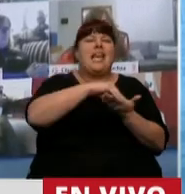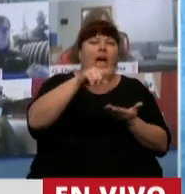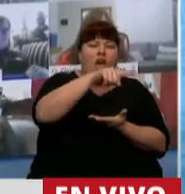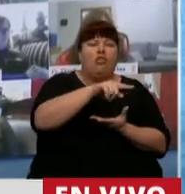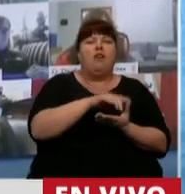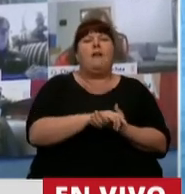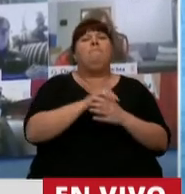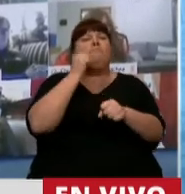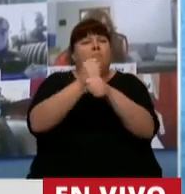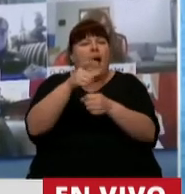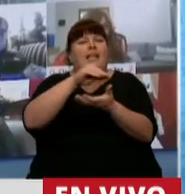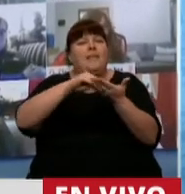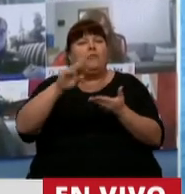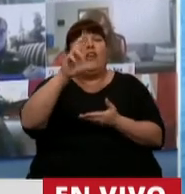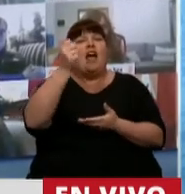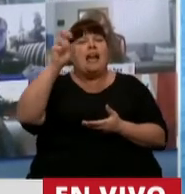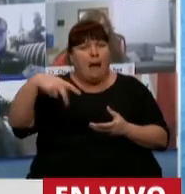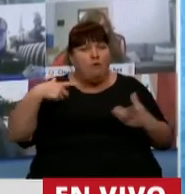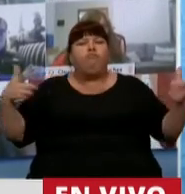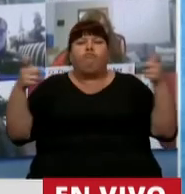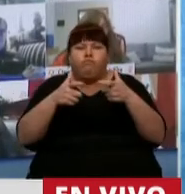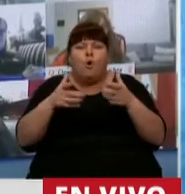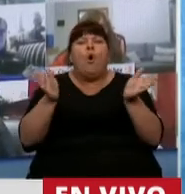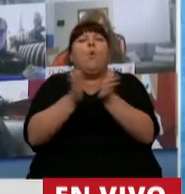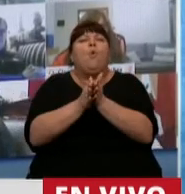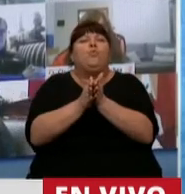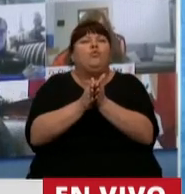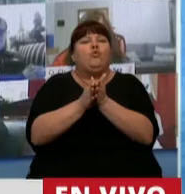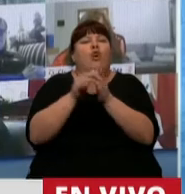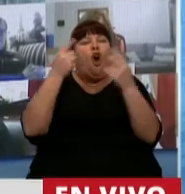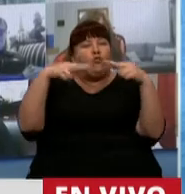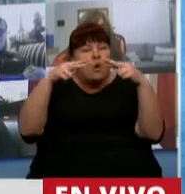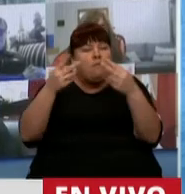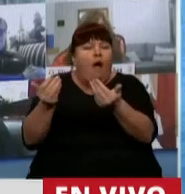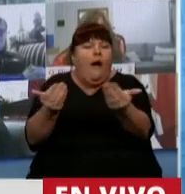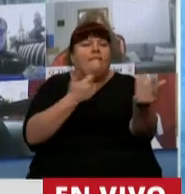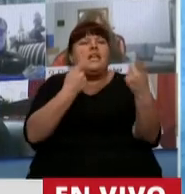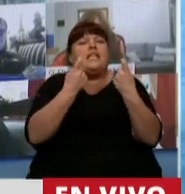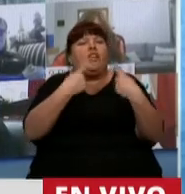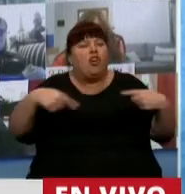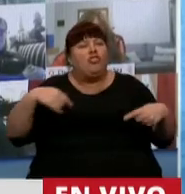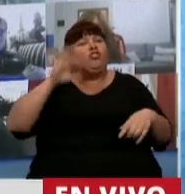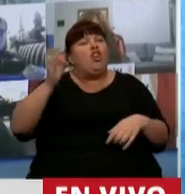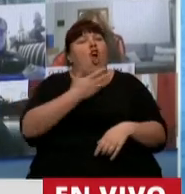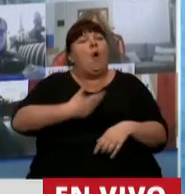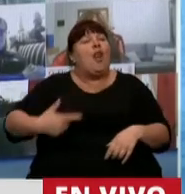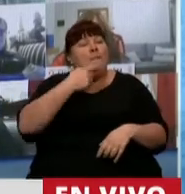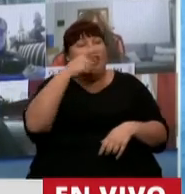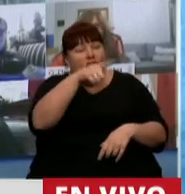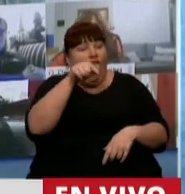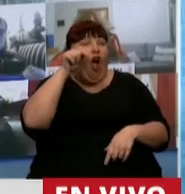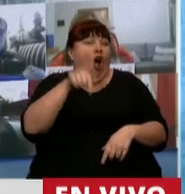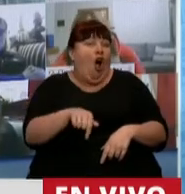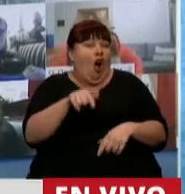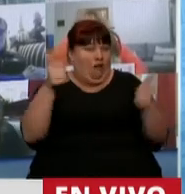Agasti, hasta con el diputado Ramón. Nos reunimos con el sector, escuchamos sus demandas, y sabemos que el gobierno de Mendoza, de esa Mendoza que